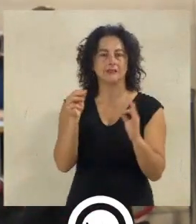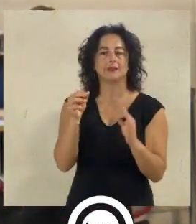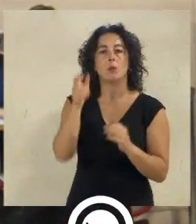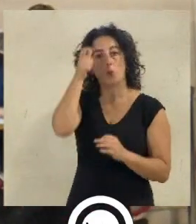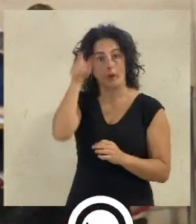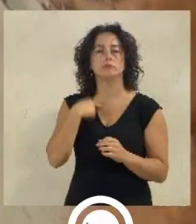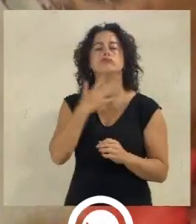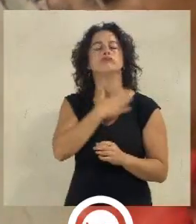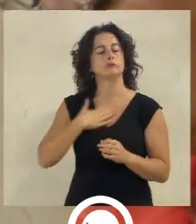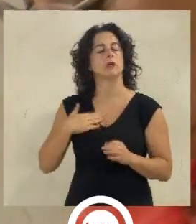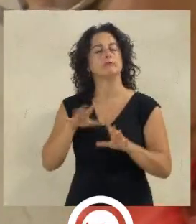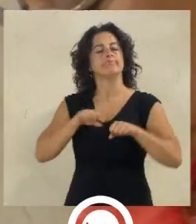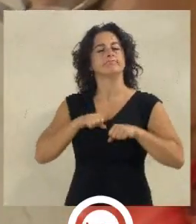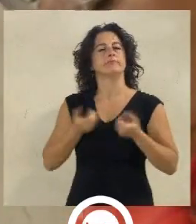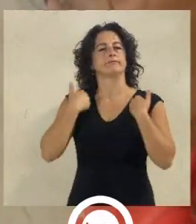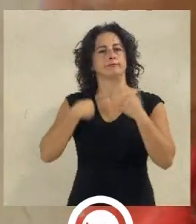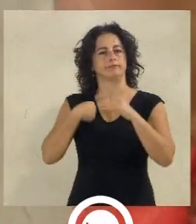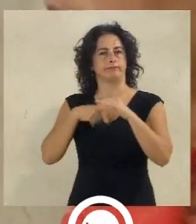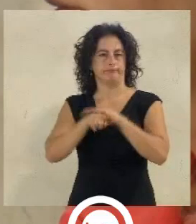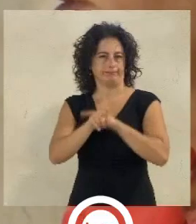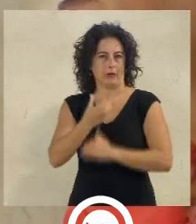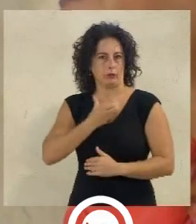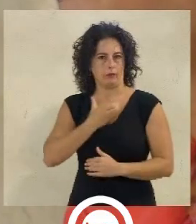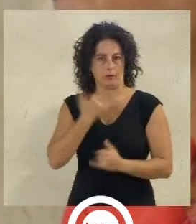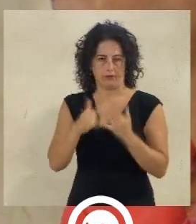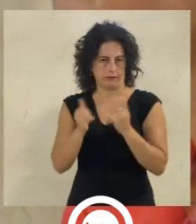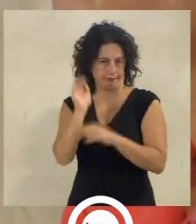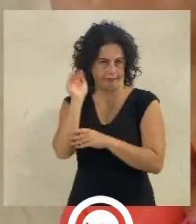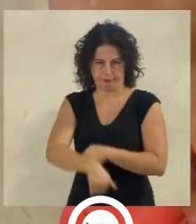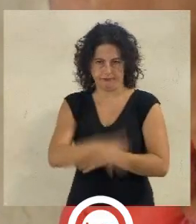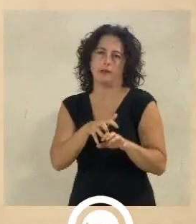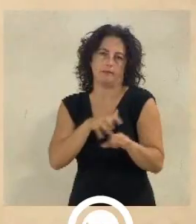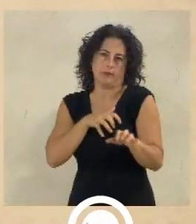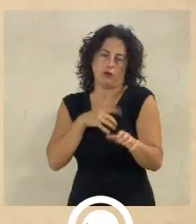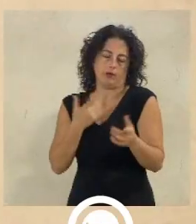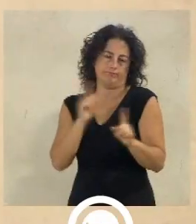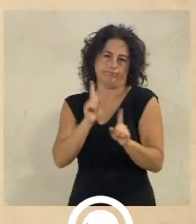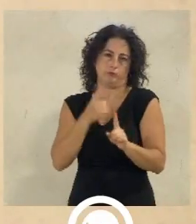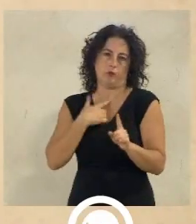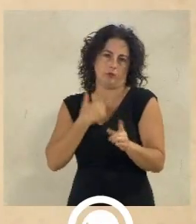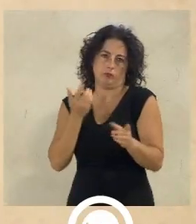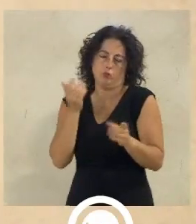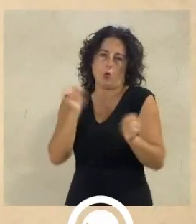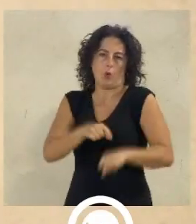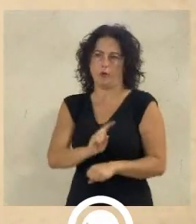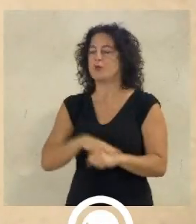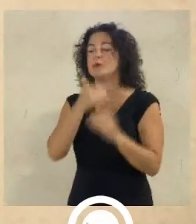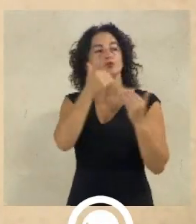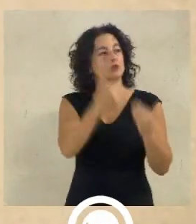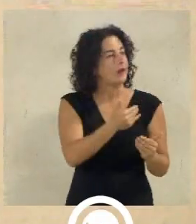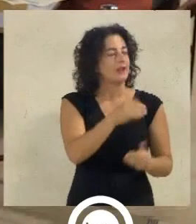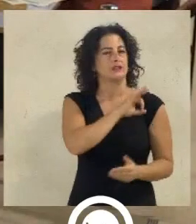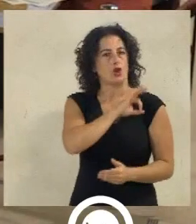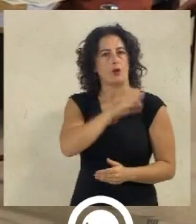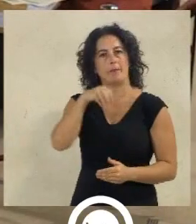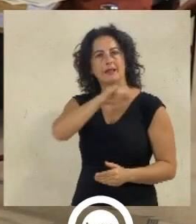la que se ha aprobado la cuenta general municipal de 2023. Desde el equipo de gobierno sacan pecho de la buena salud